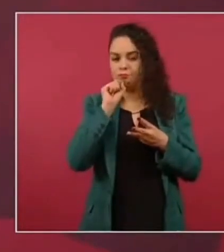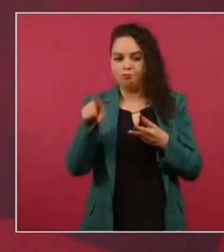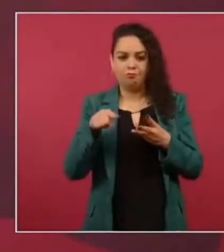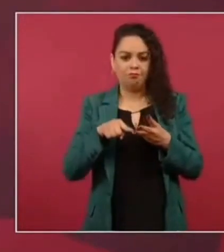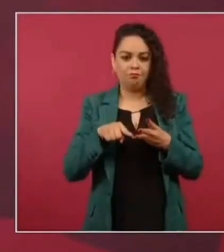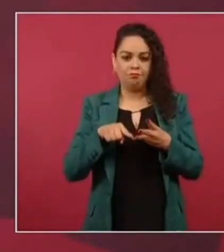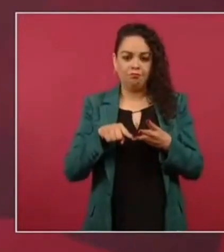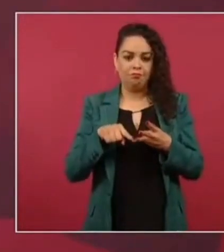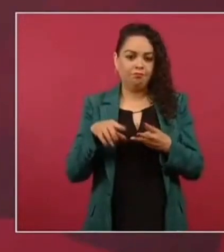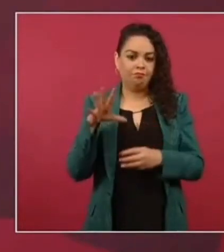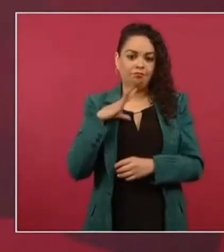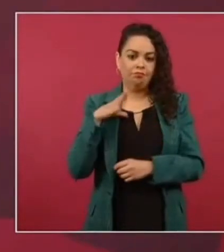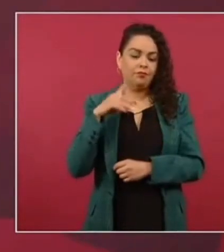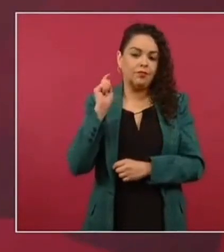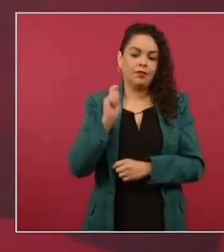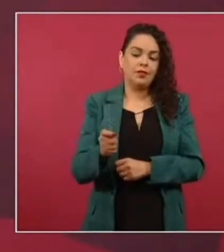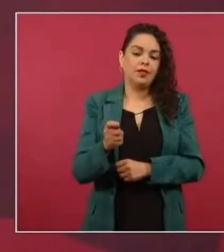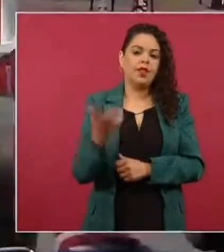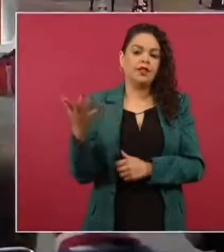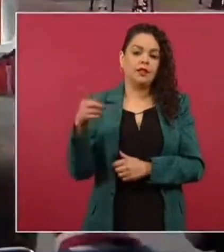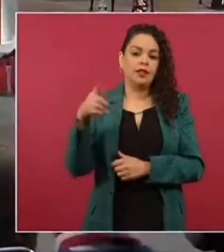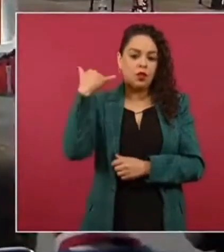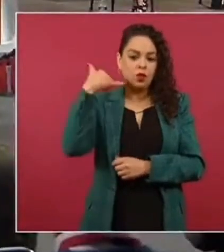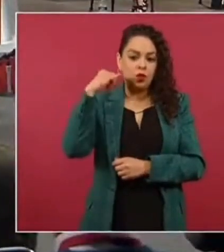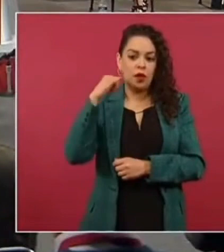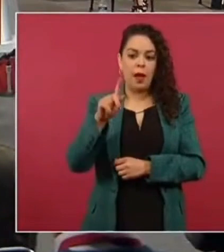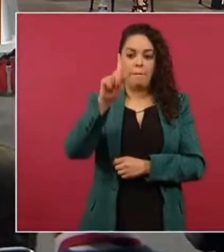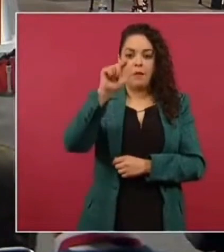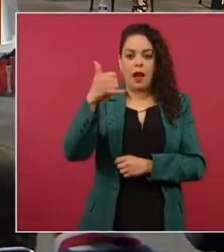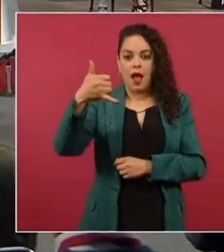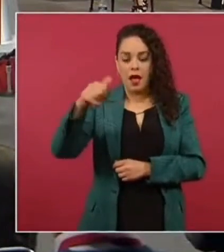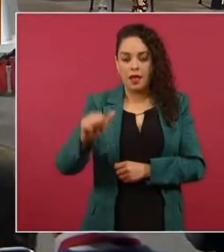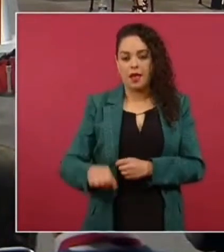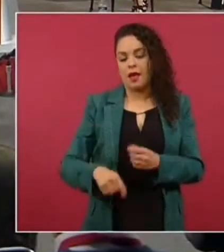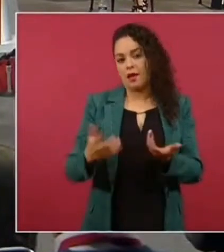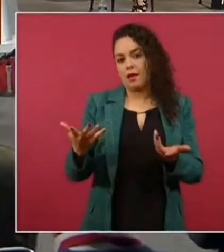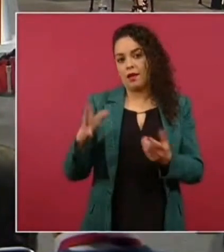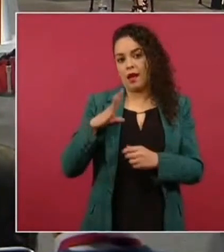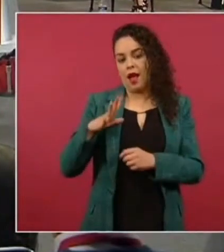de de Yucatán las playas de Campeche